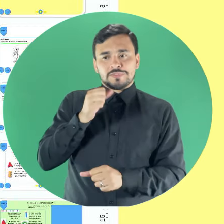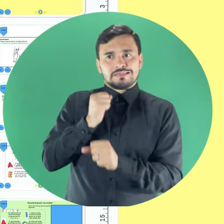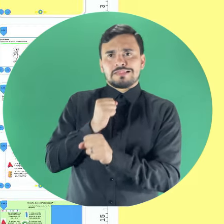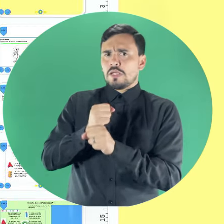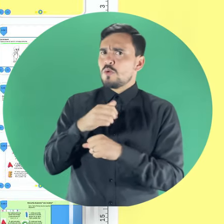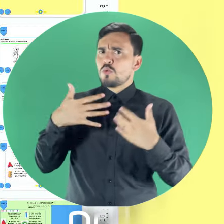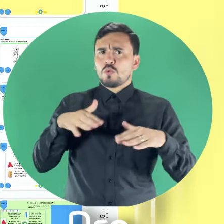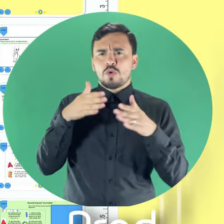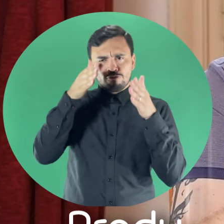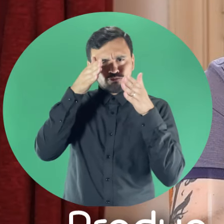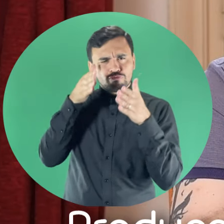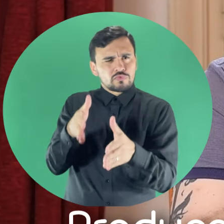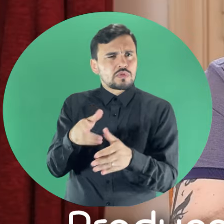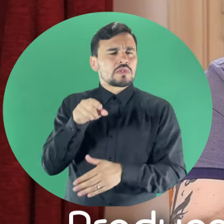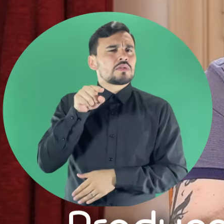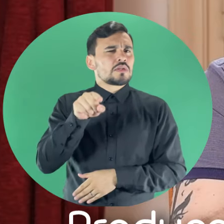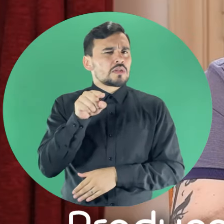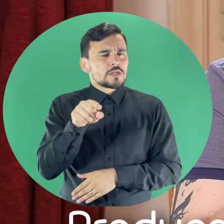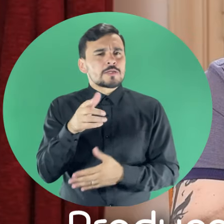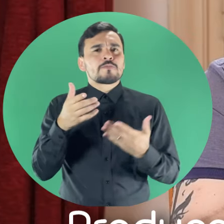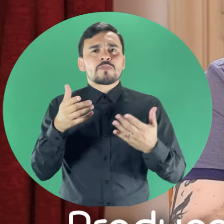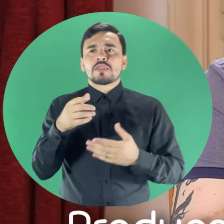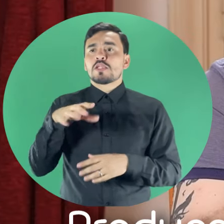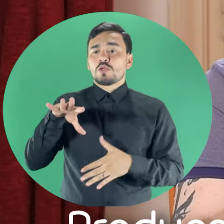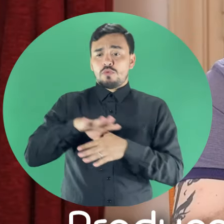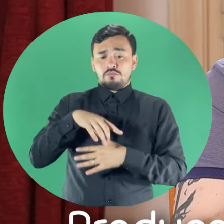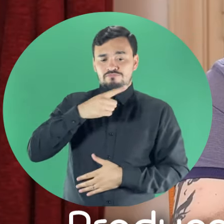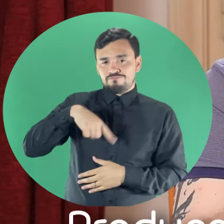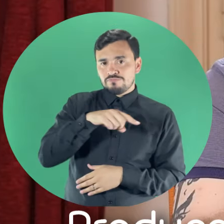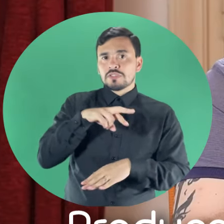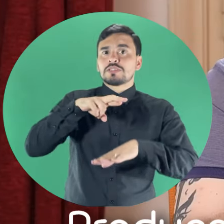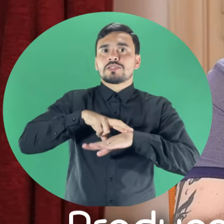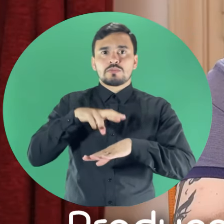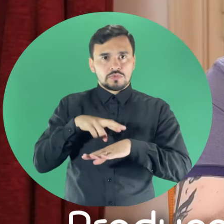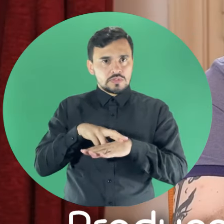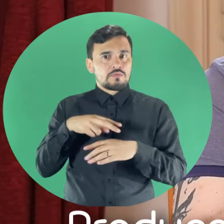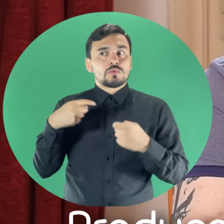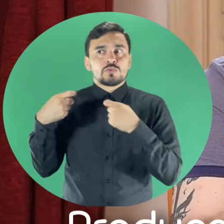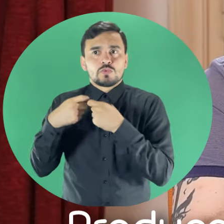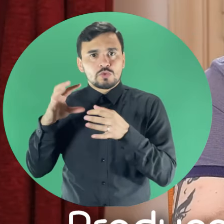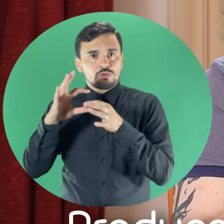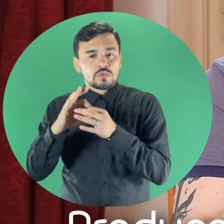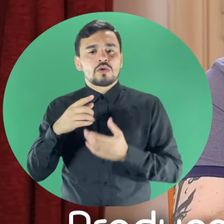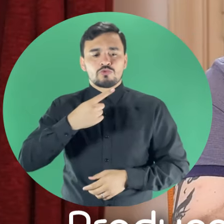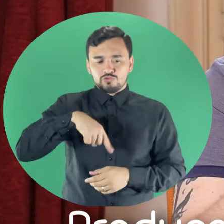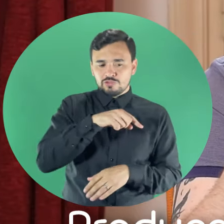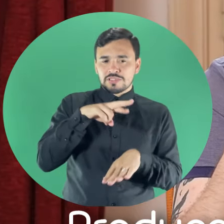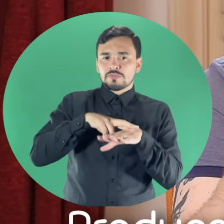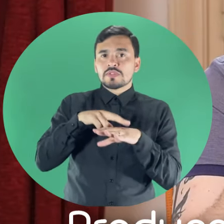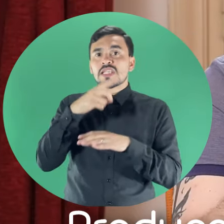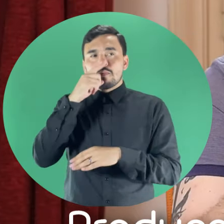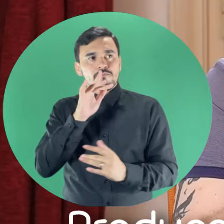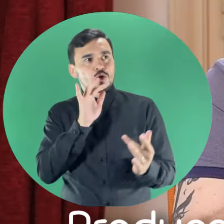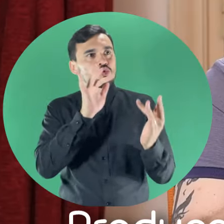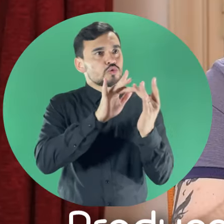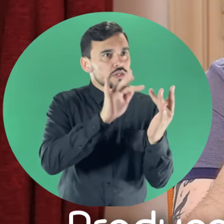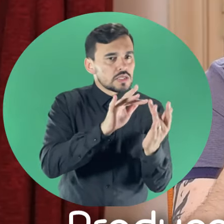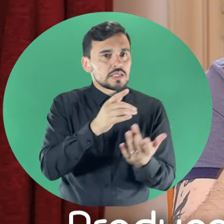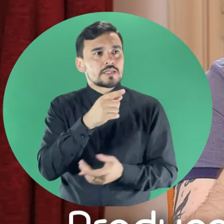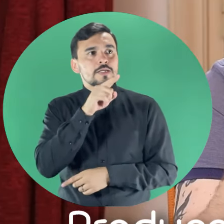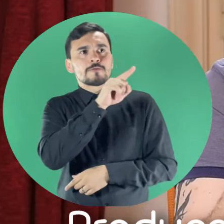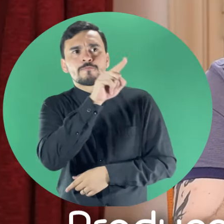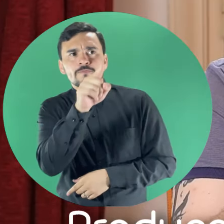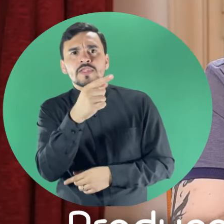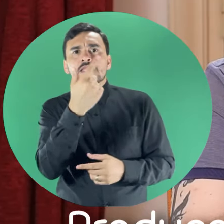trabajo principal, también como socios implementadores del proyecto, nosotros nos encargamos de contactar con